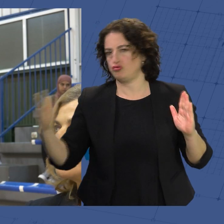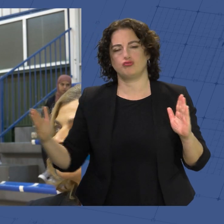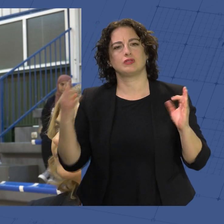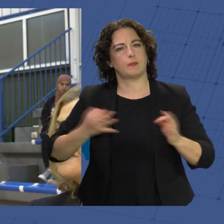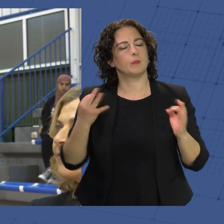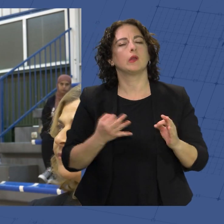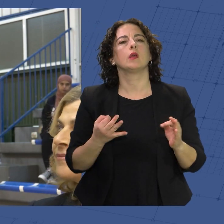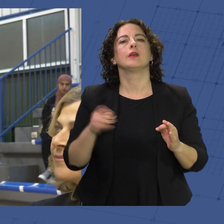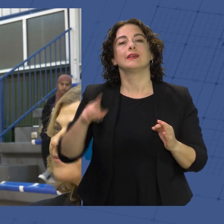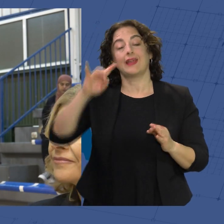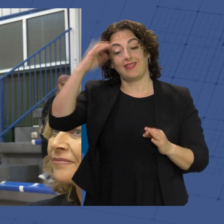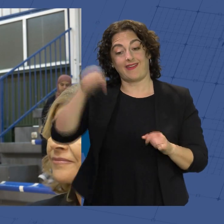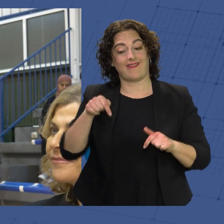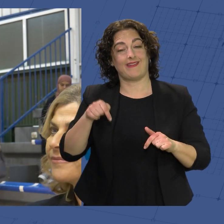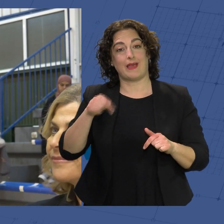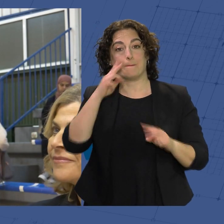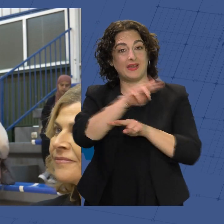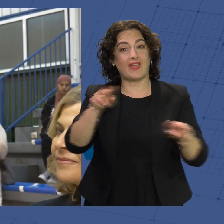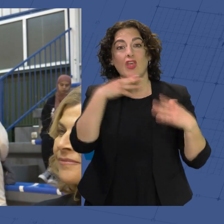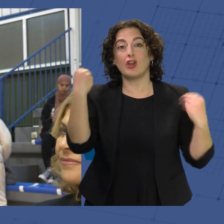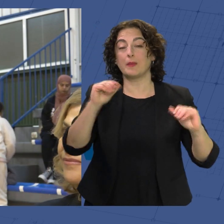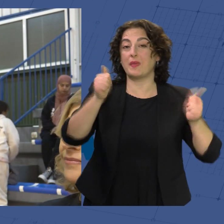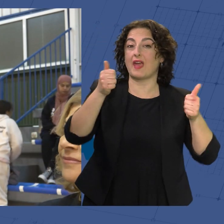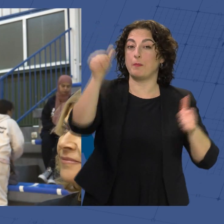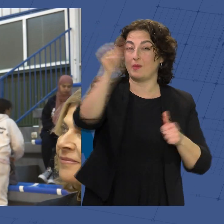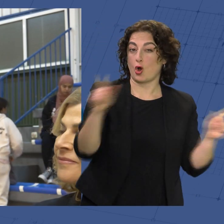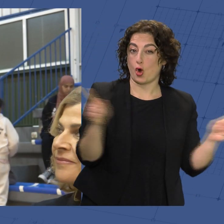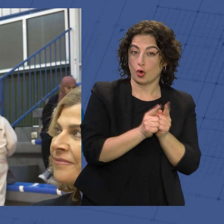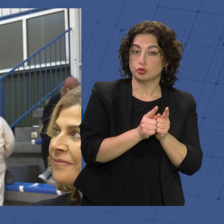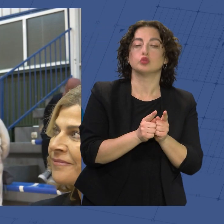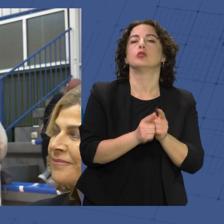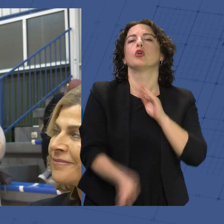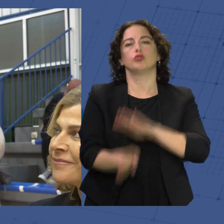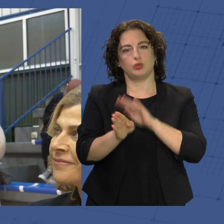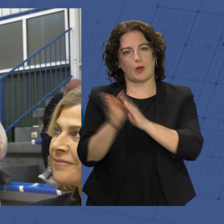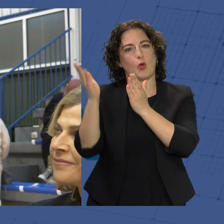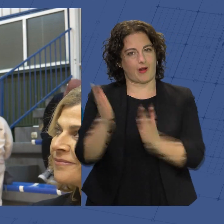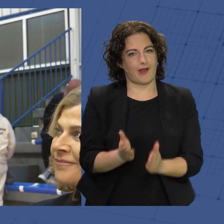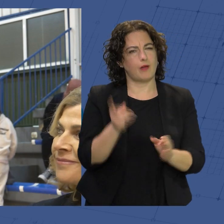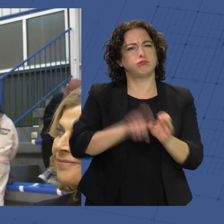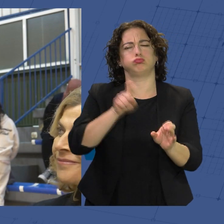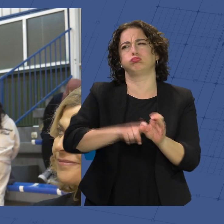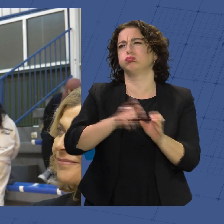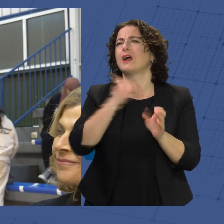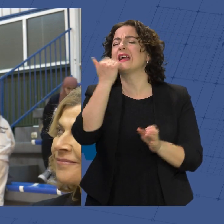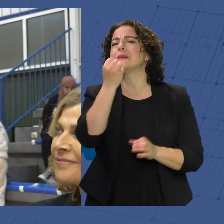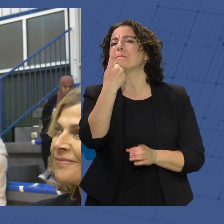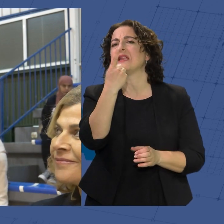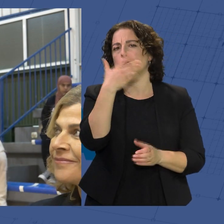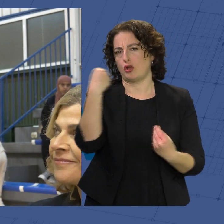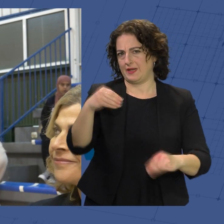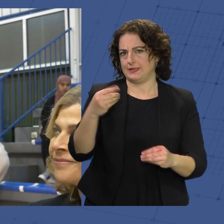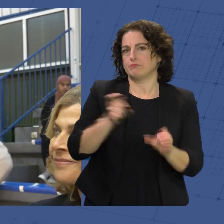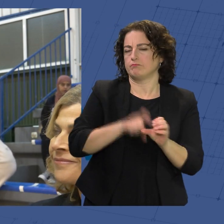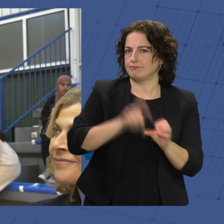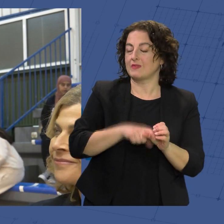iniciativa de mirada adolescente, primero empezó con un cortometraje que seguimos con esa gala, que participaron cerca de mil chavales y ahora